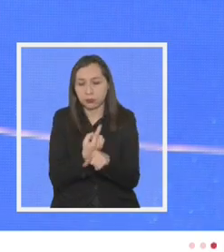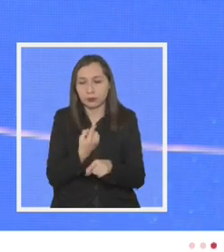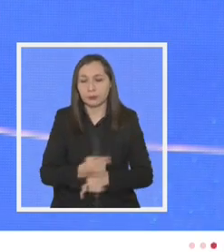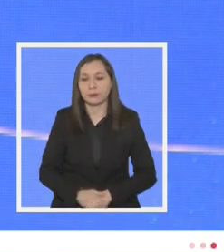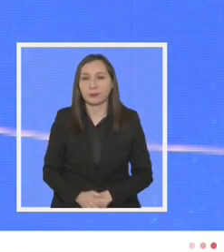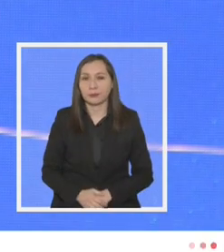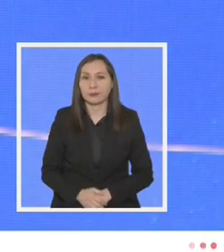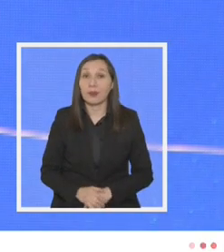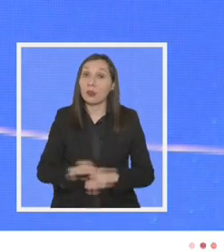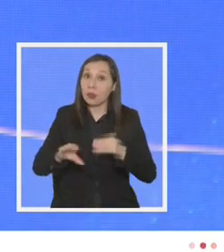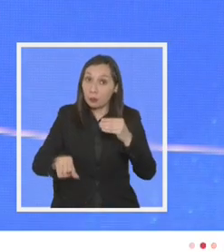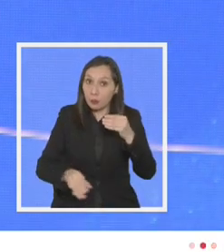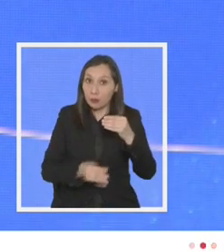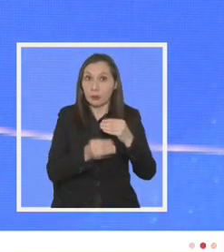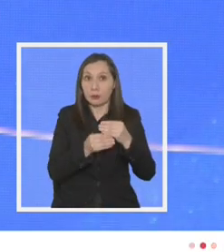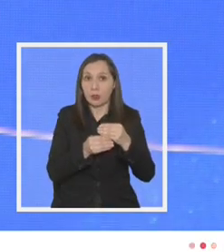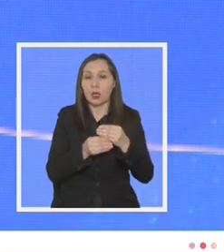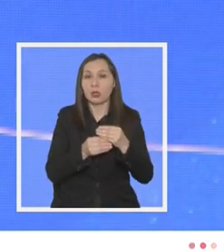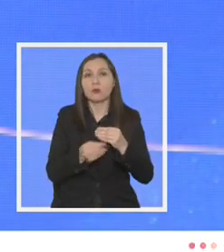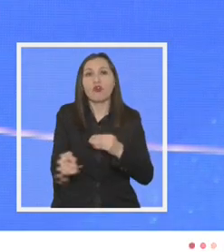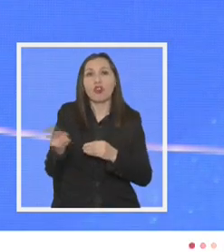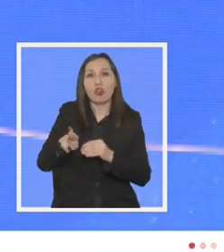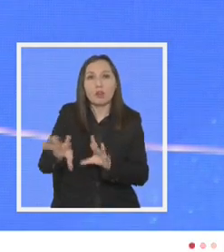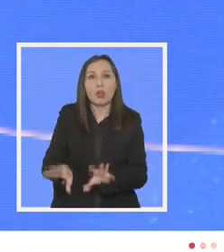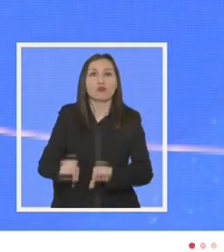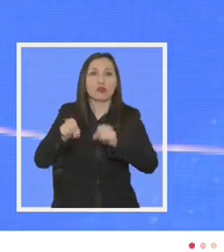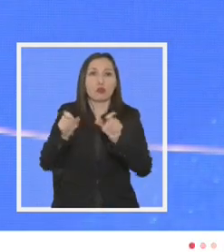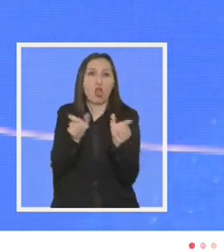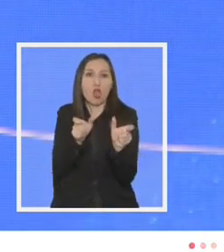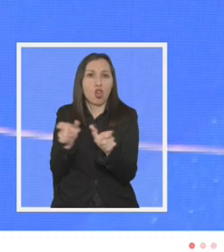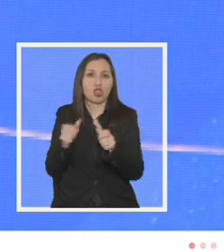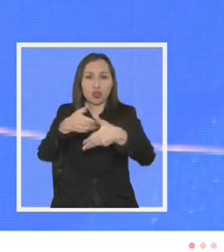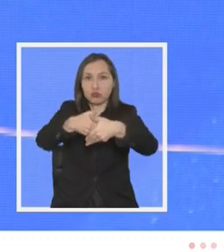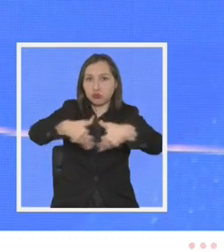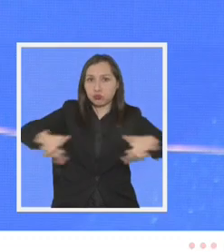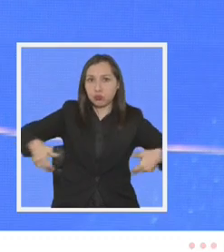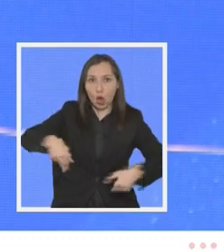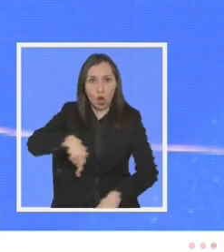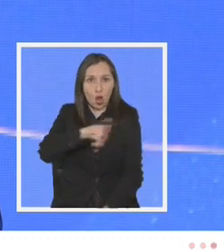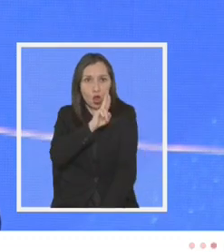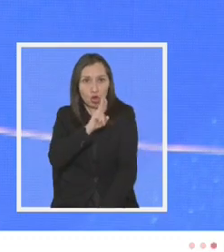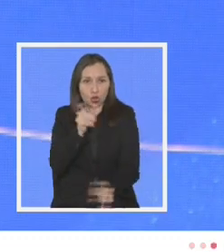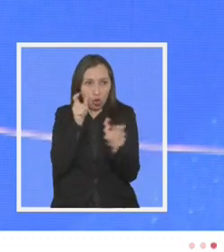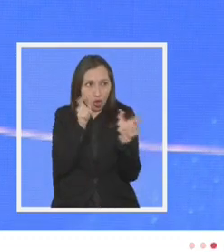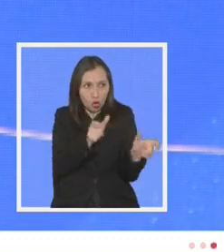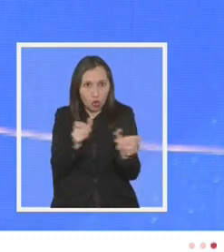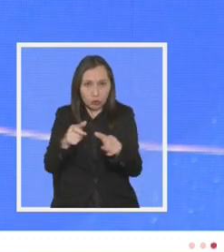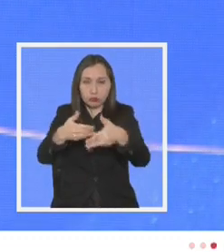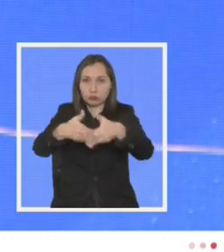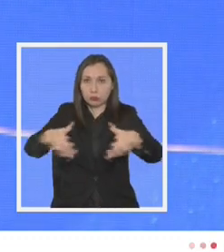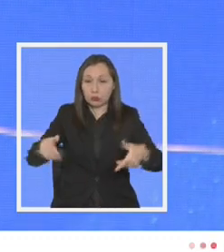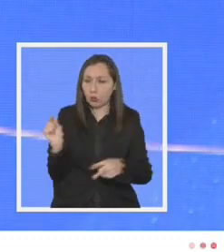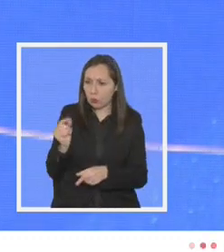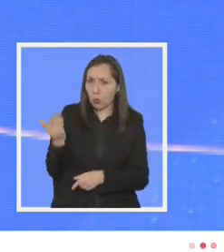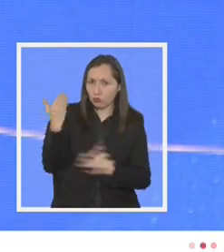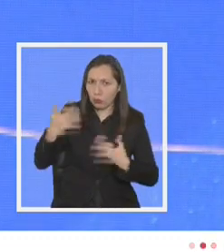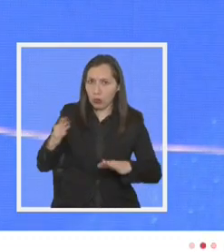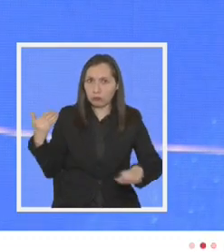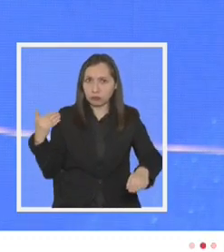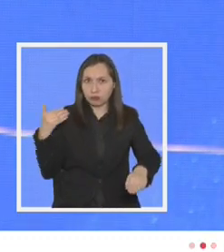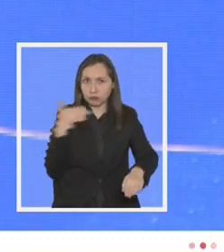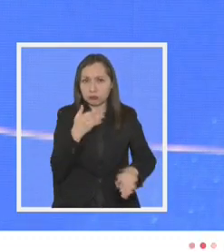Además, estamos retomando el control de las fronteras en el norte. Hace poquito estuve allá,